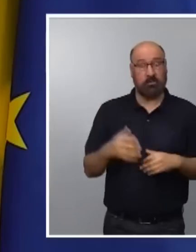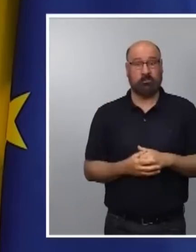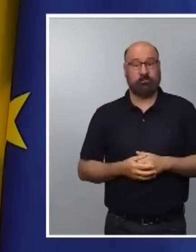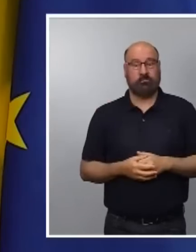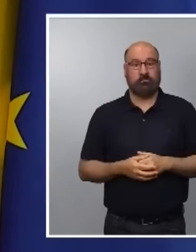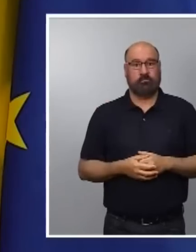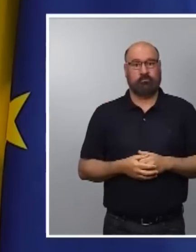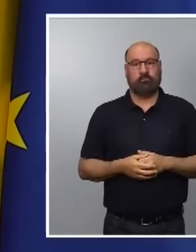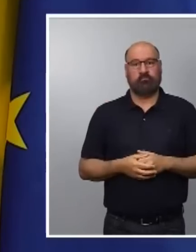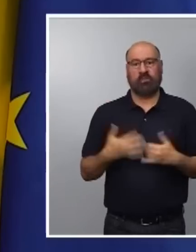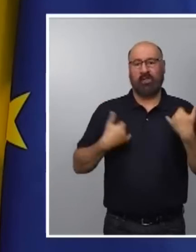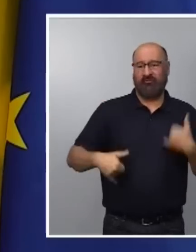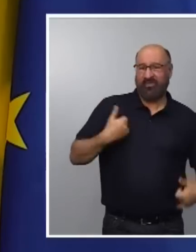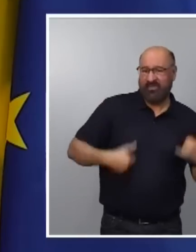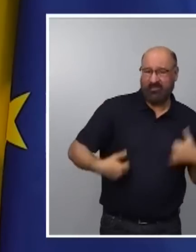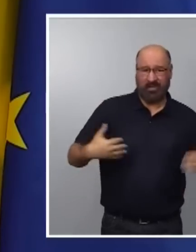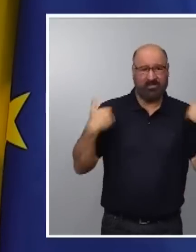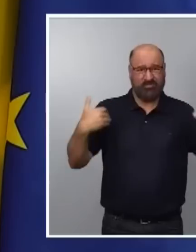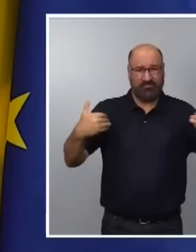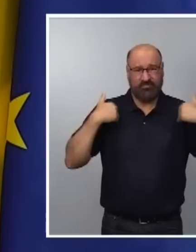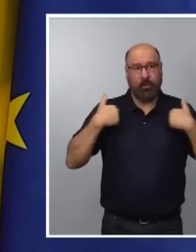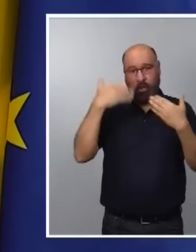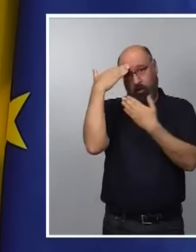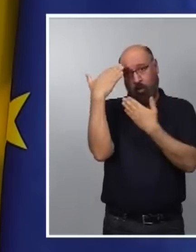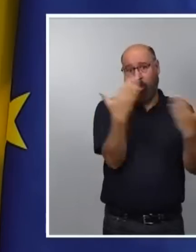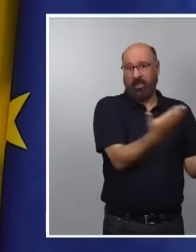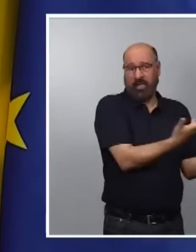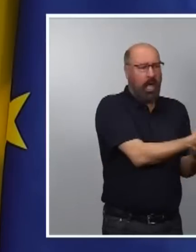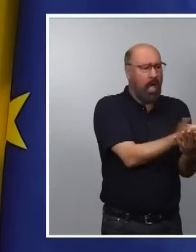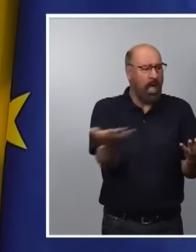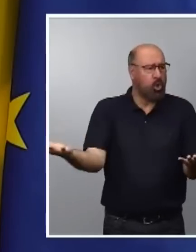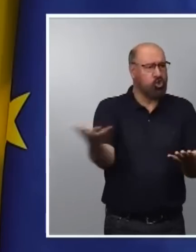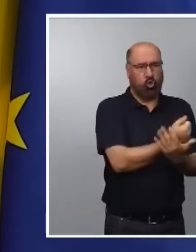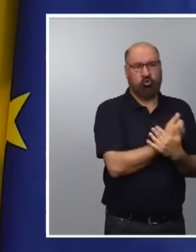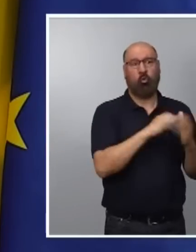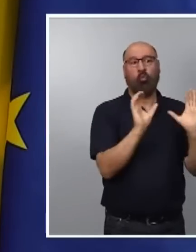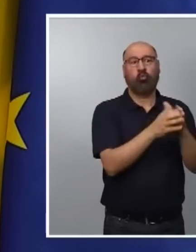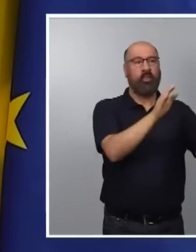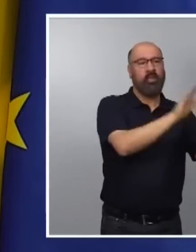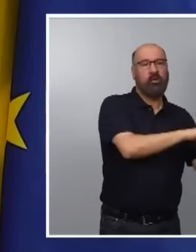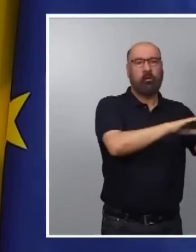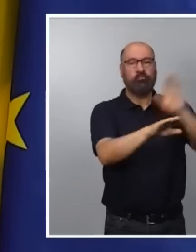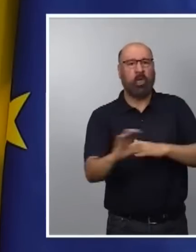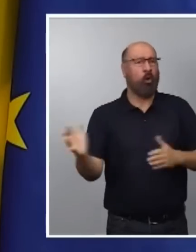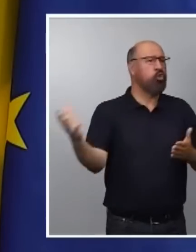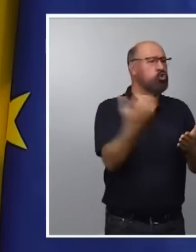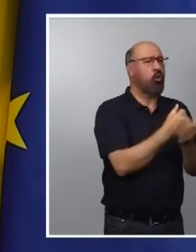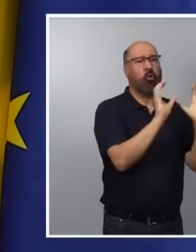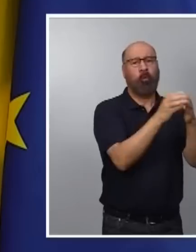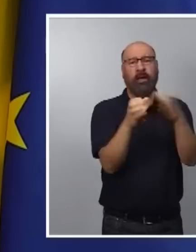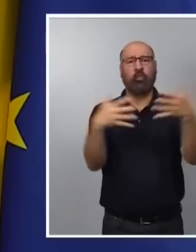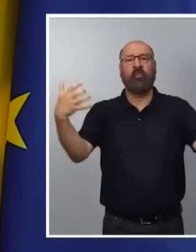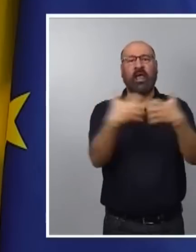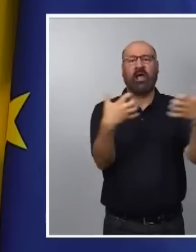se homenajea a las víctimas de todos los bandos de aquella guerra? Creo que estas preguntas